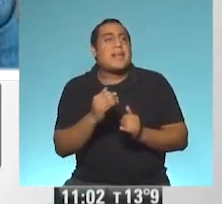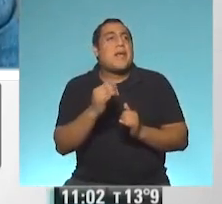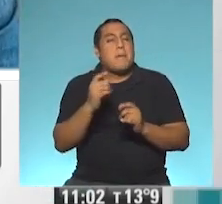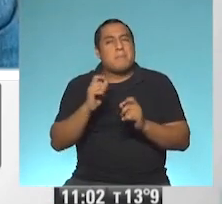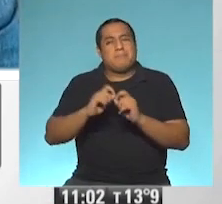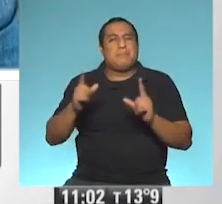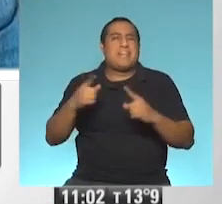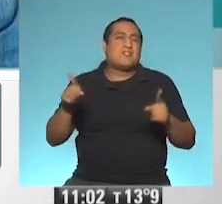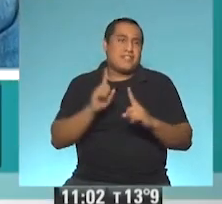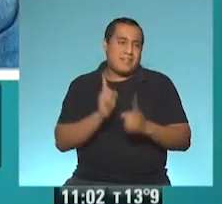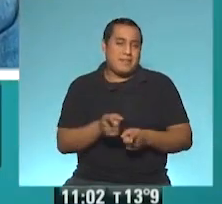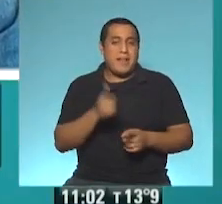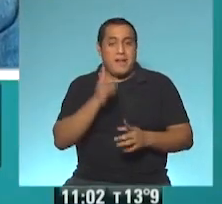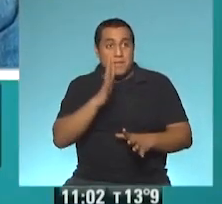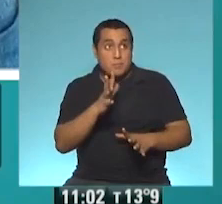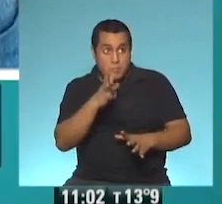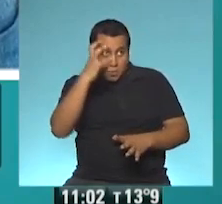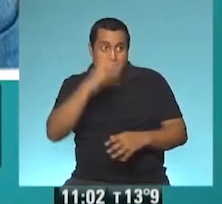de la canción.